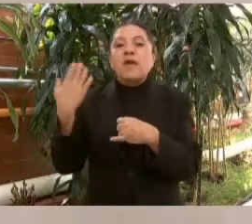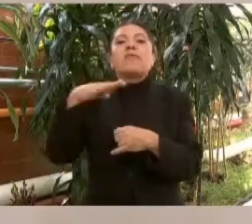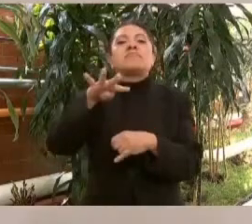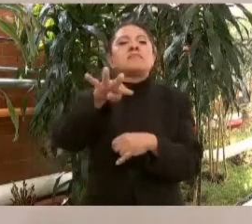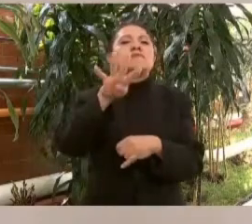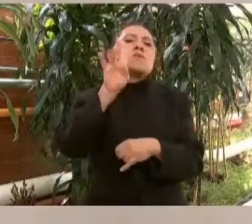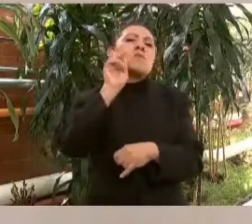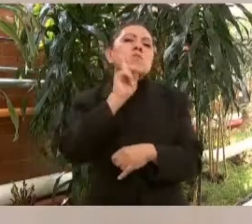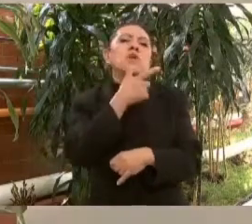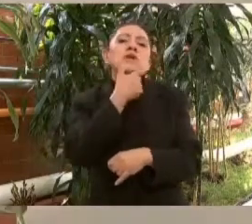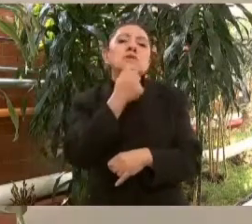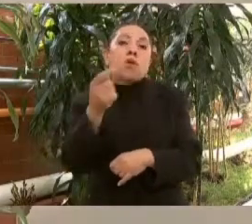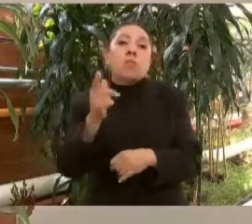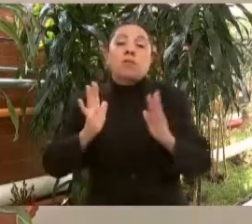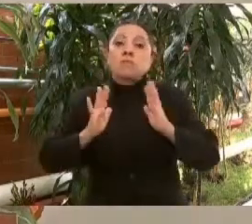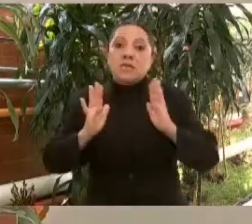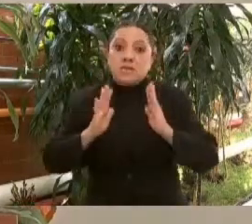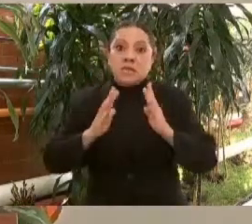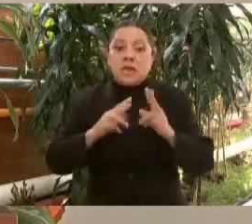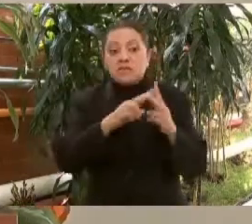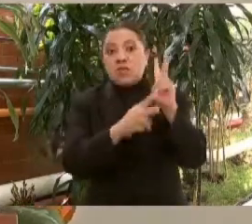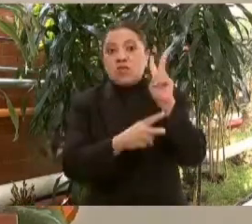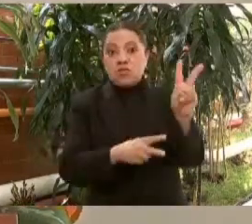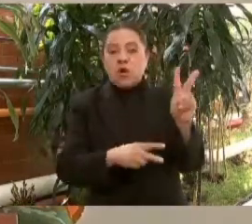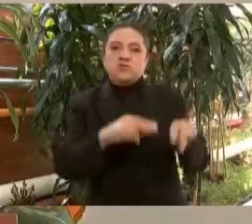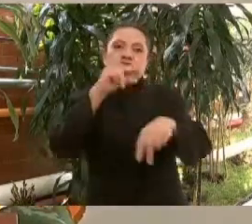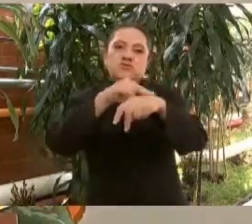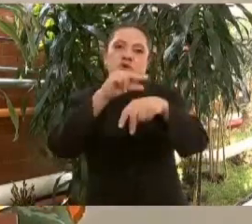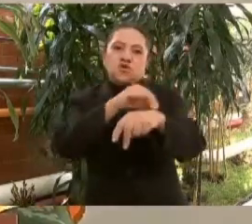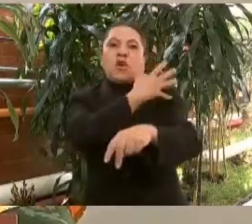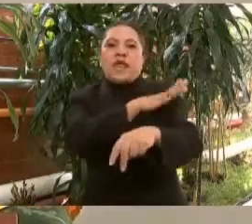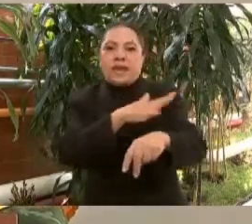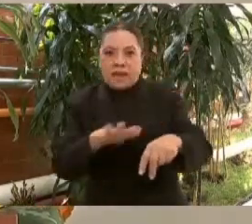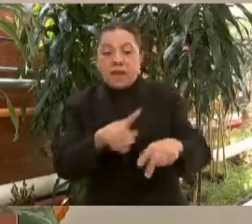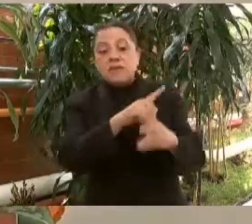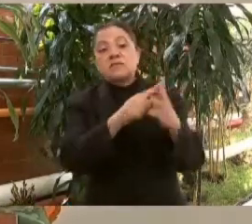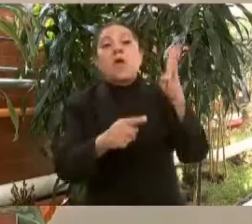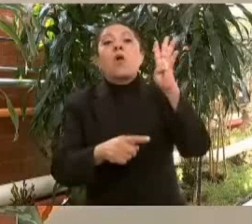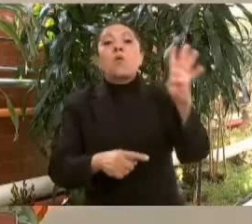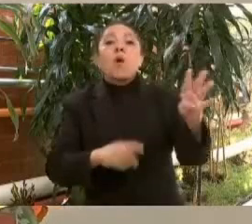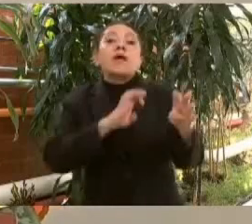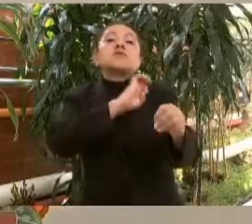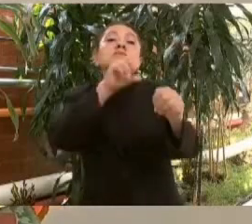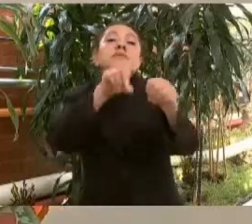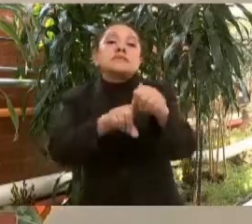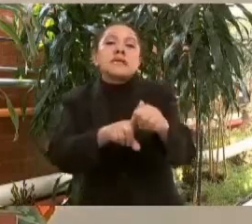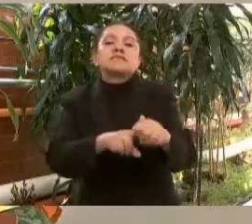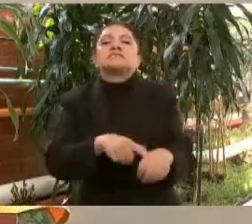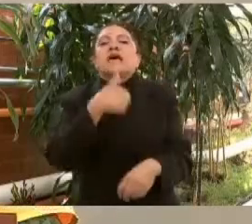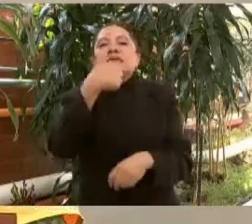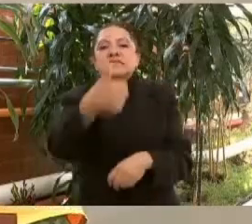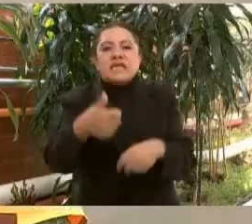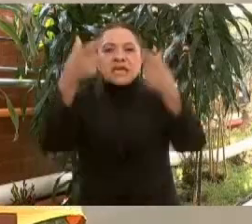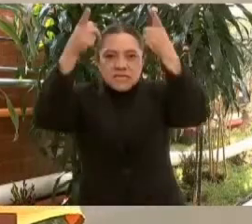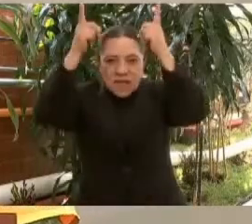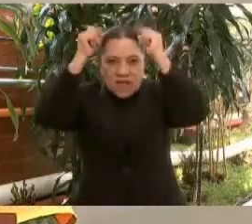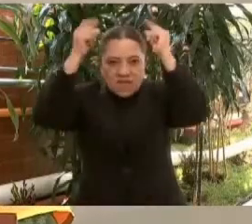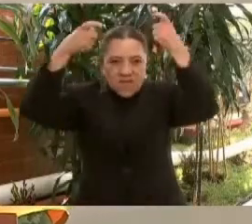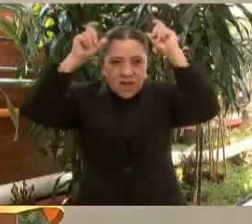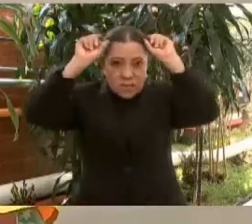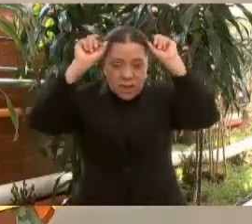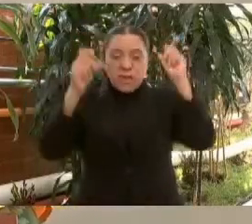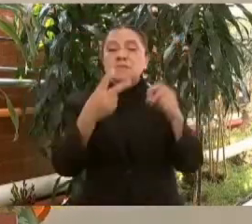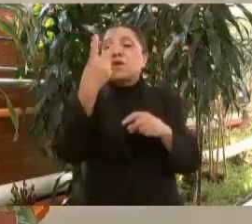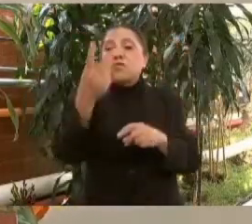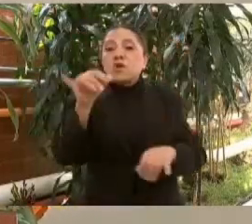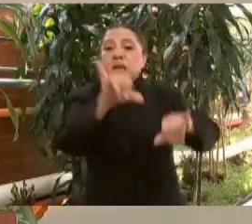militares, de ellos dos médicos generales y cuatro especialistas, seis enfermeras, dos laboratoristas, un